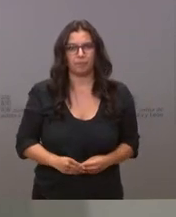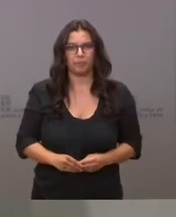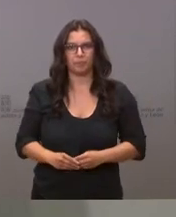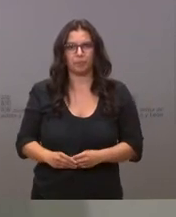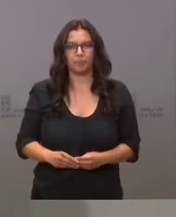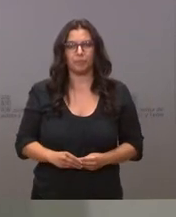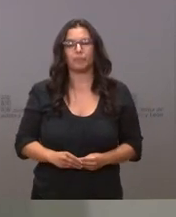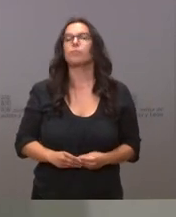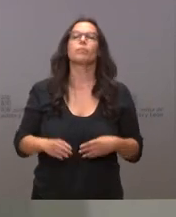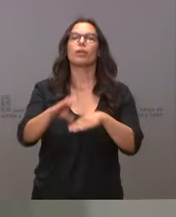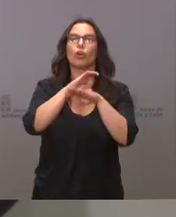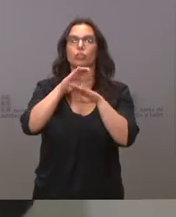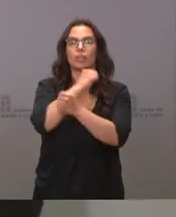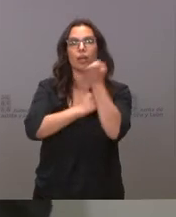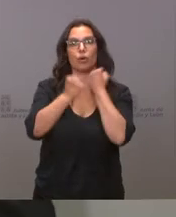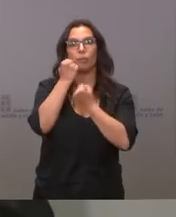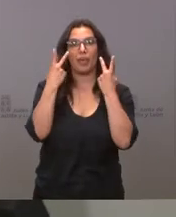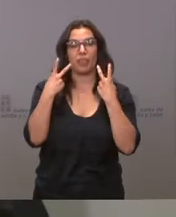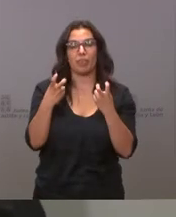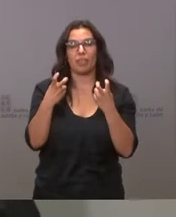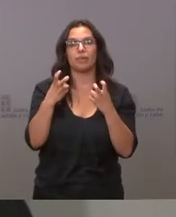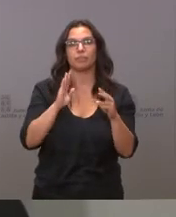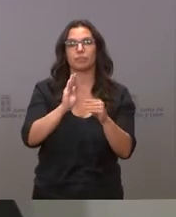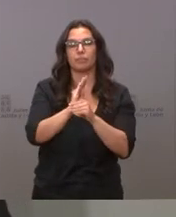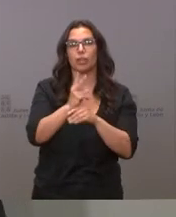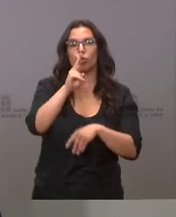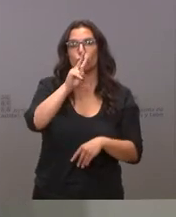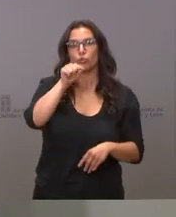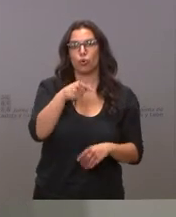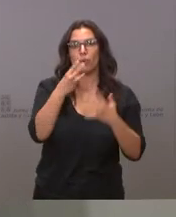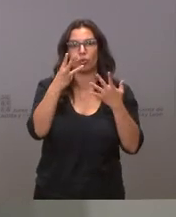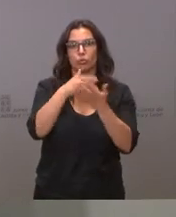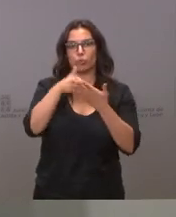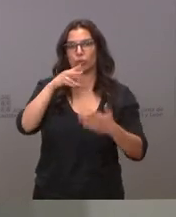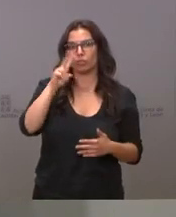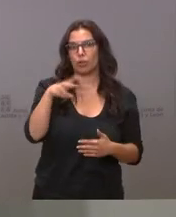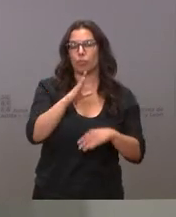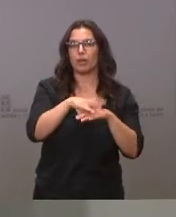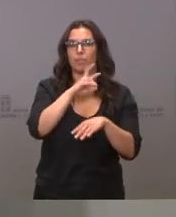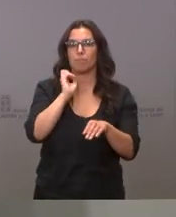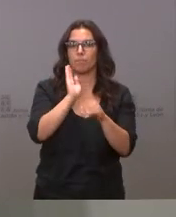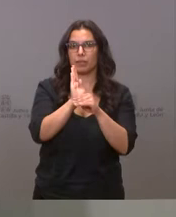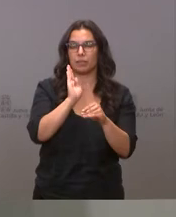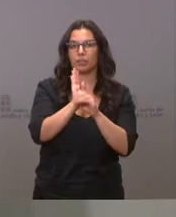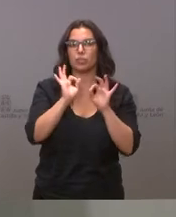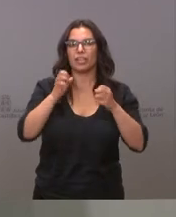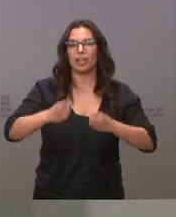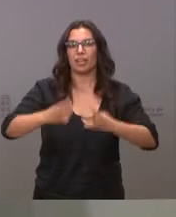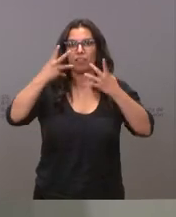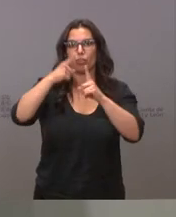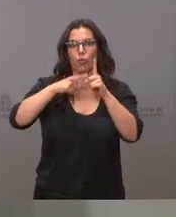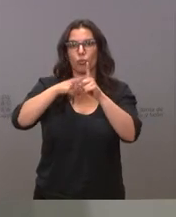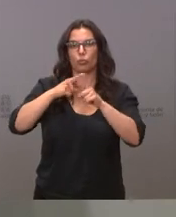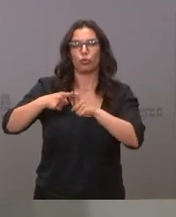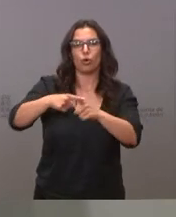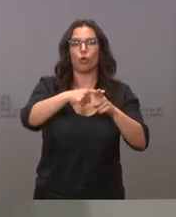La Consejería de Economía y Hacienda destina 2,8 millones de euros para el mantenimiento del edificio de usos comunes del